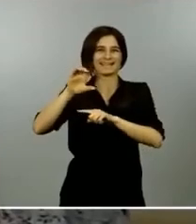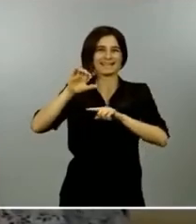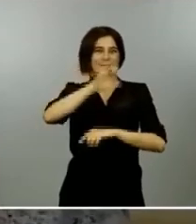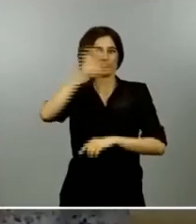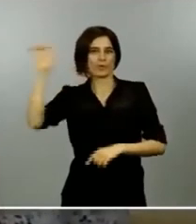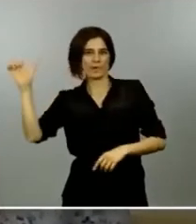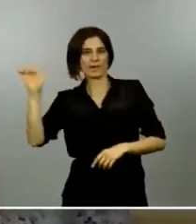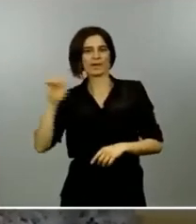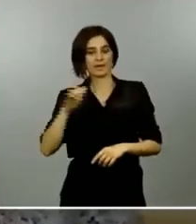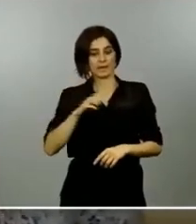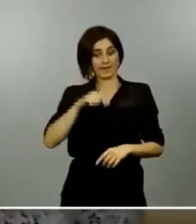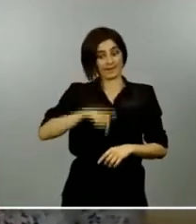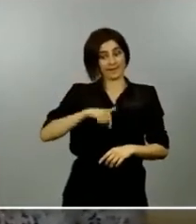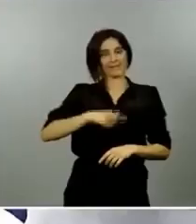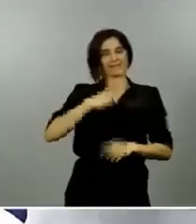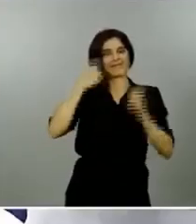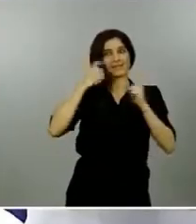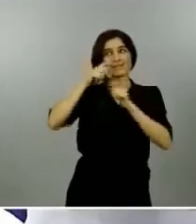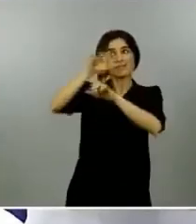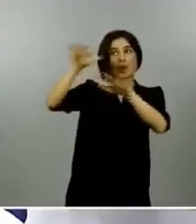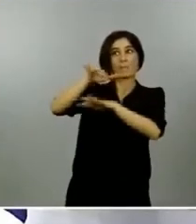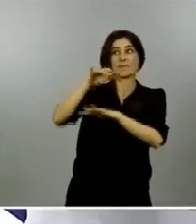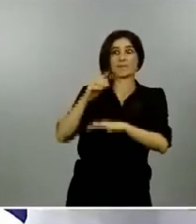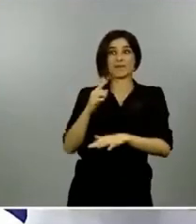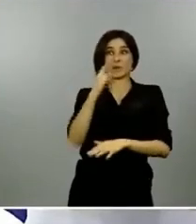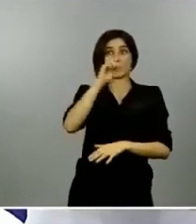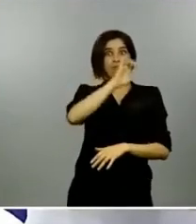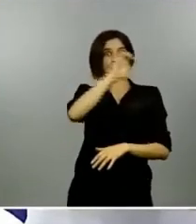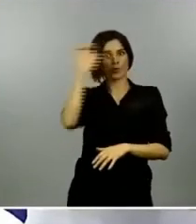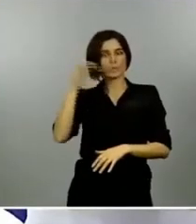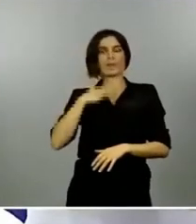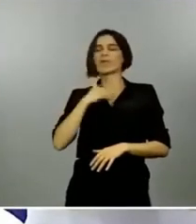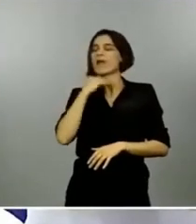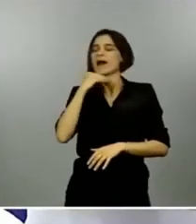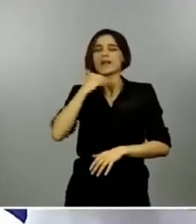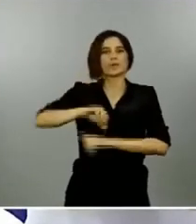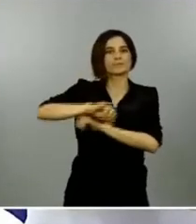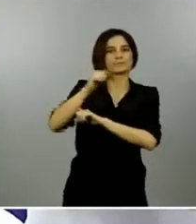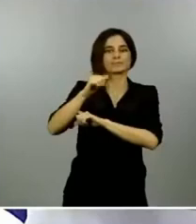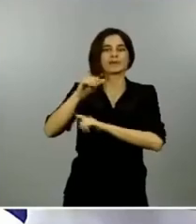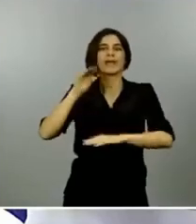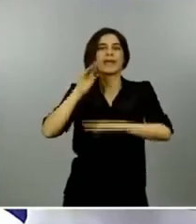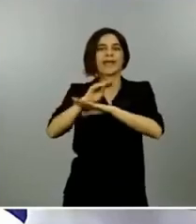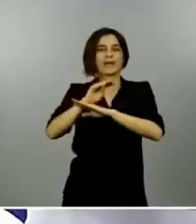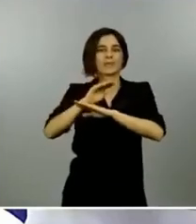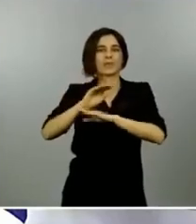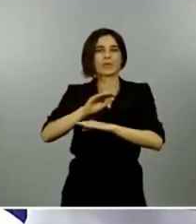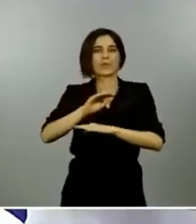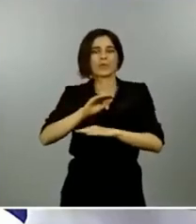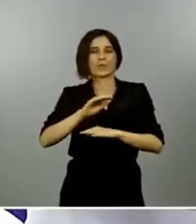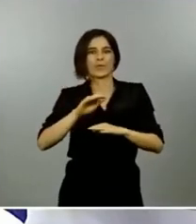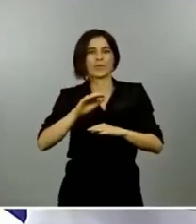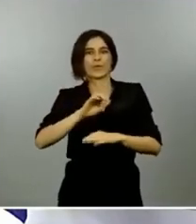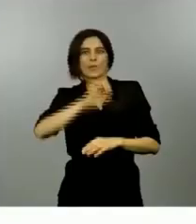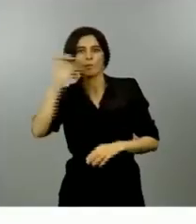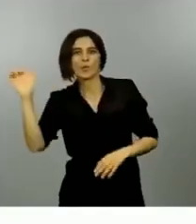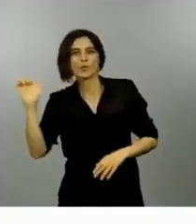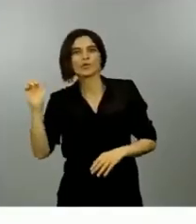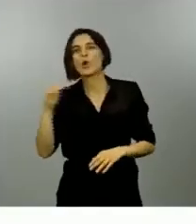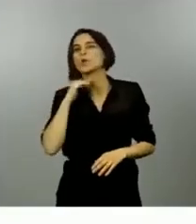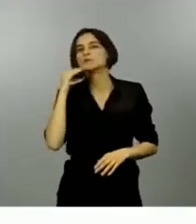o va a pedir algún tipo de rescate entendido como préstamo ventajoso como el que recibimos en 2012 muchas gracias